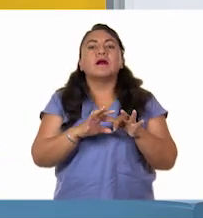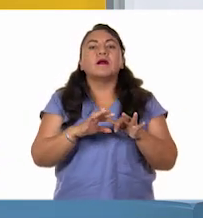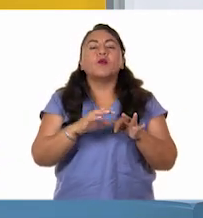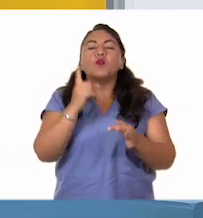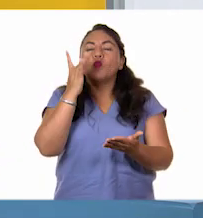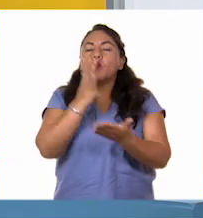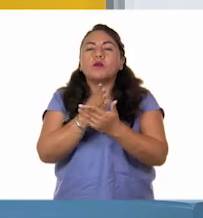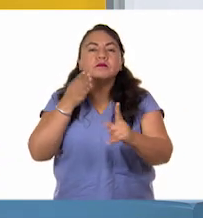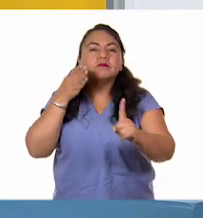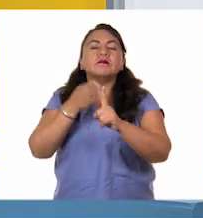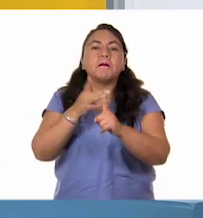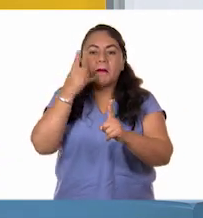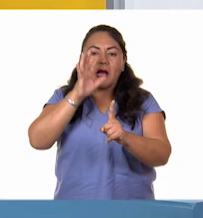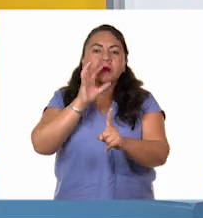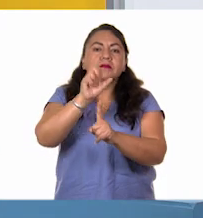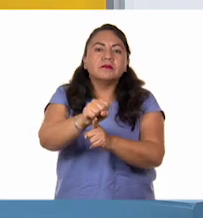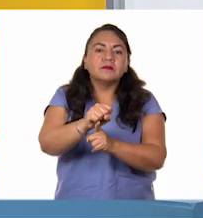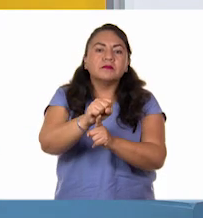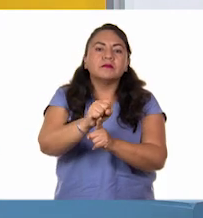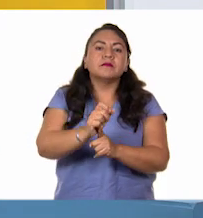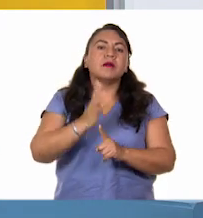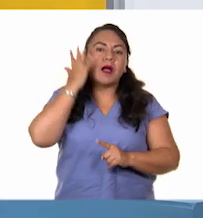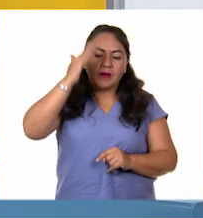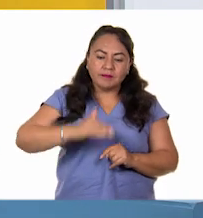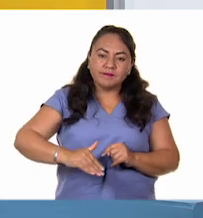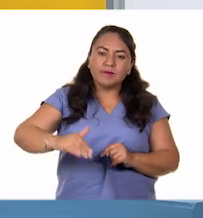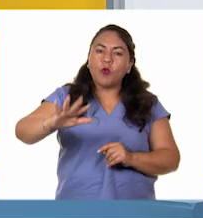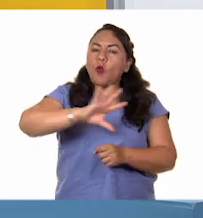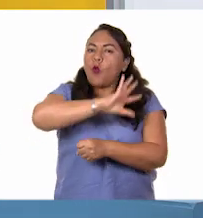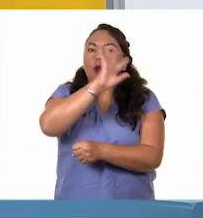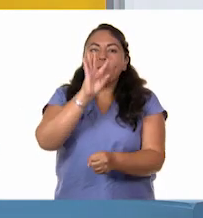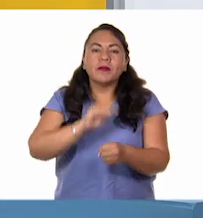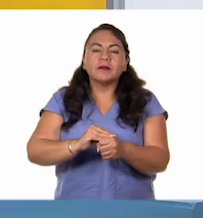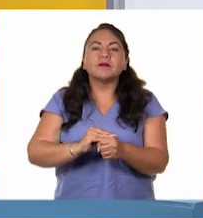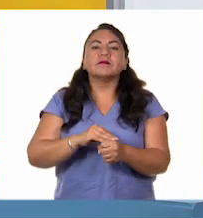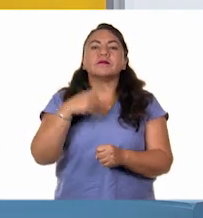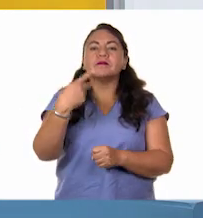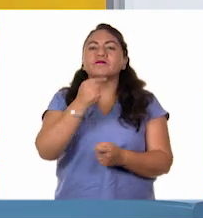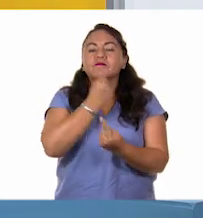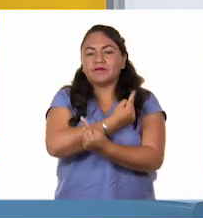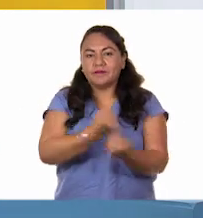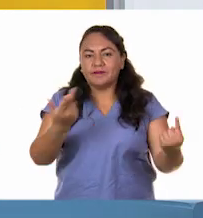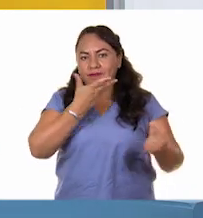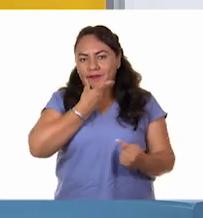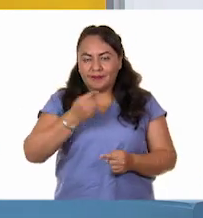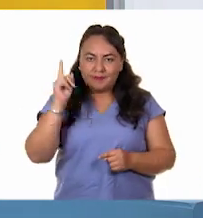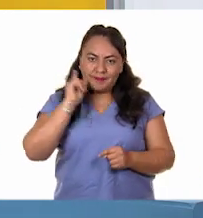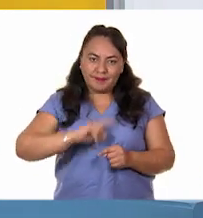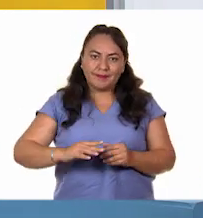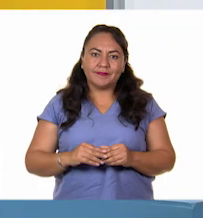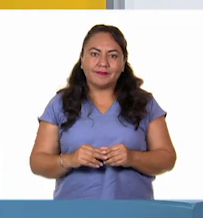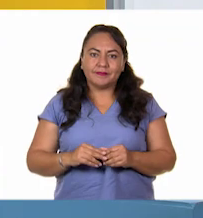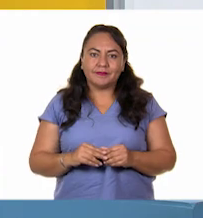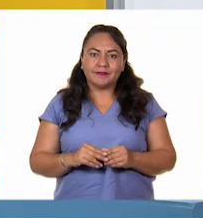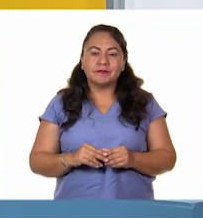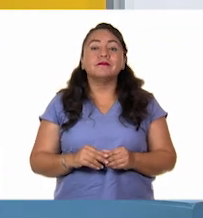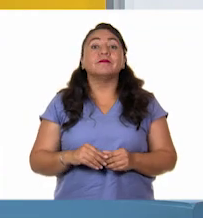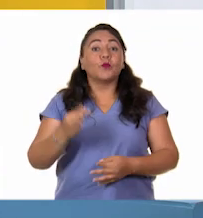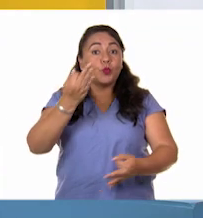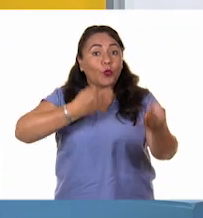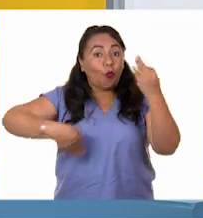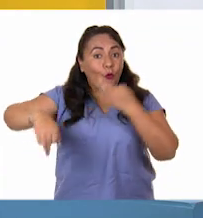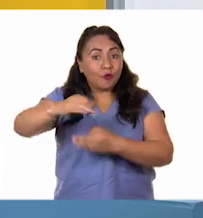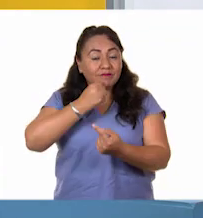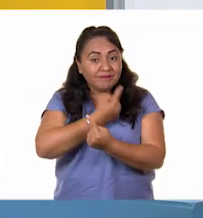único fin de lograr el desarrollo integral de los niños y niñas. Es a todos